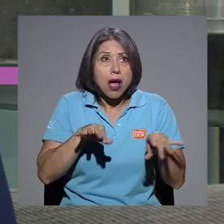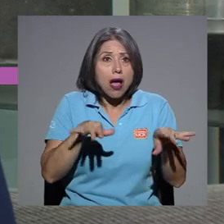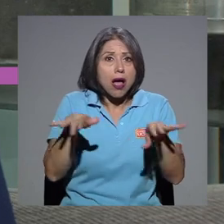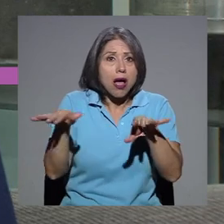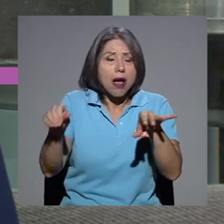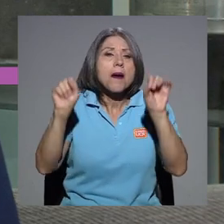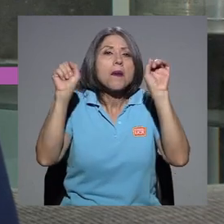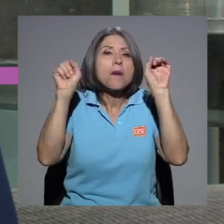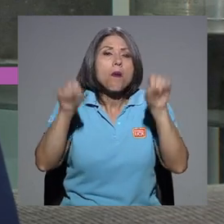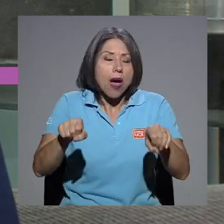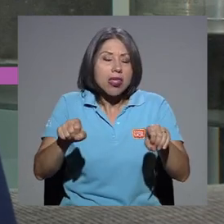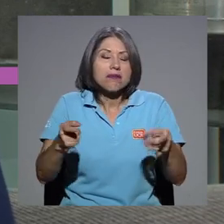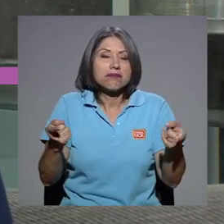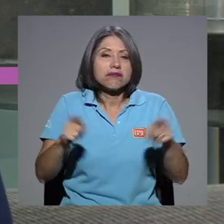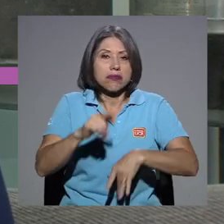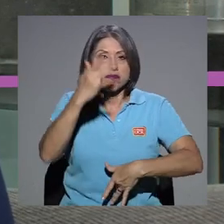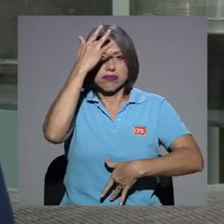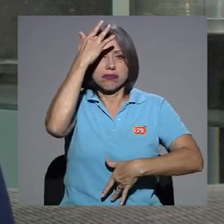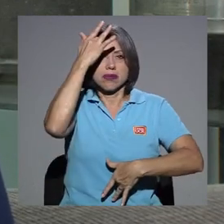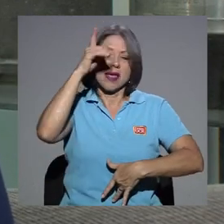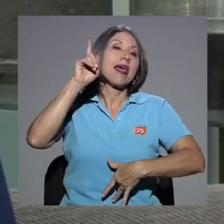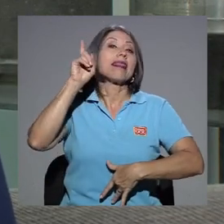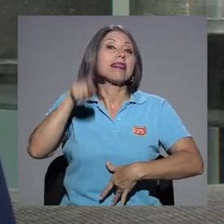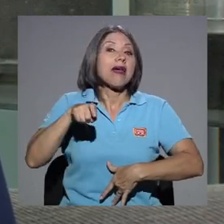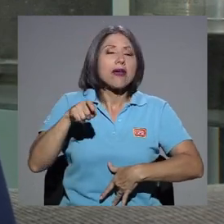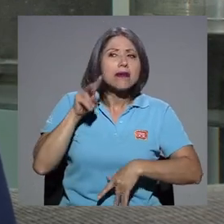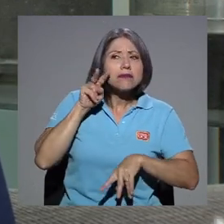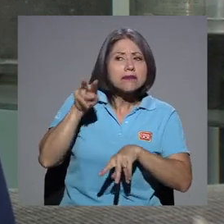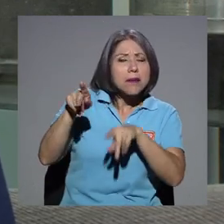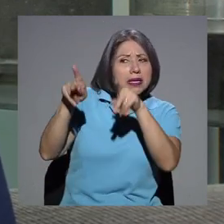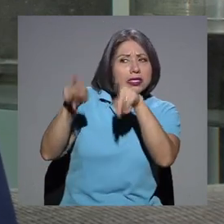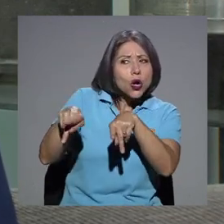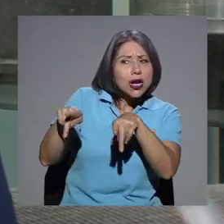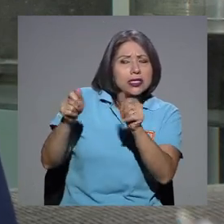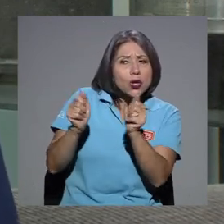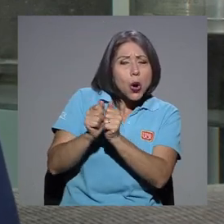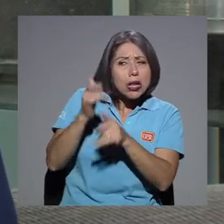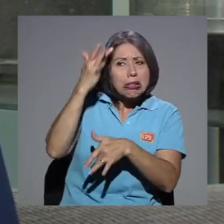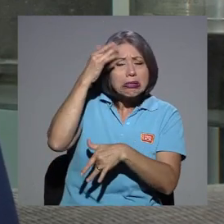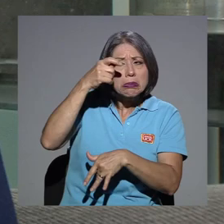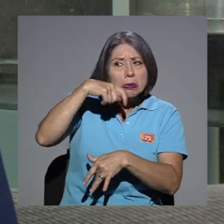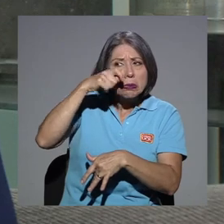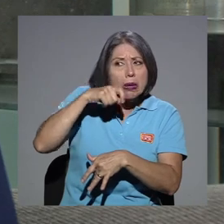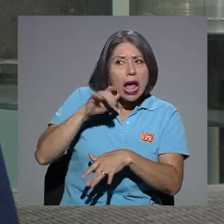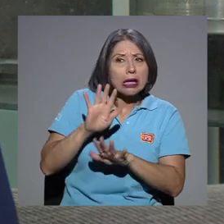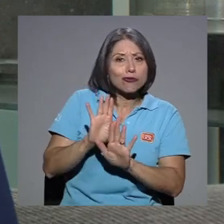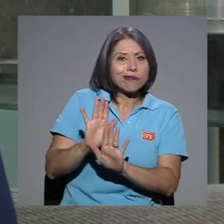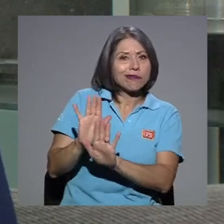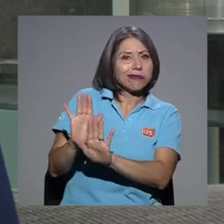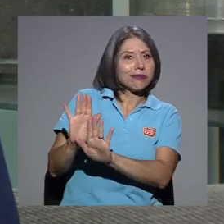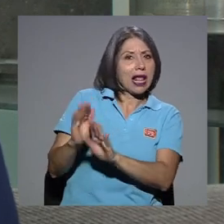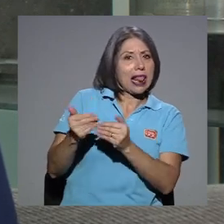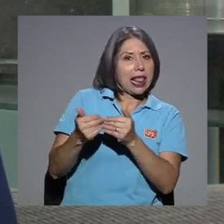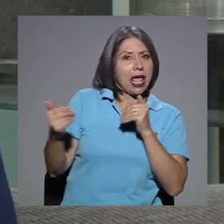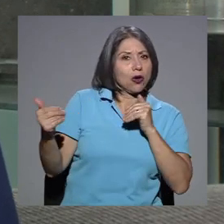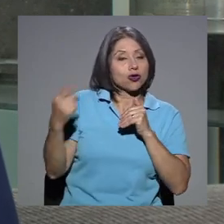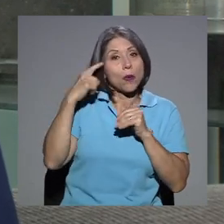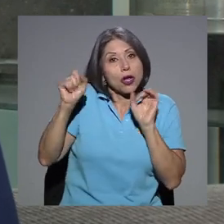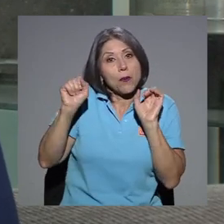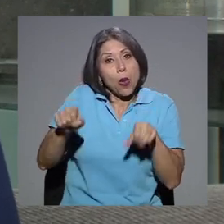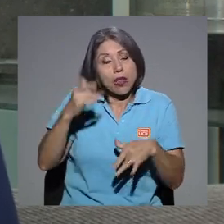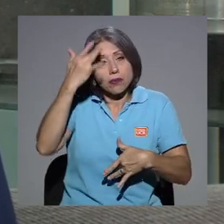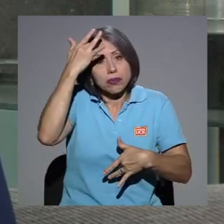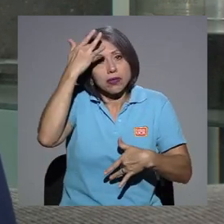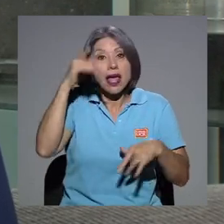contagiarnos. Por eso es estar lejos de las personas que están, digamos, con un resfriado, ¿verdad? Porque podemos fácilmente contagiarnos. Y también